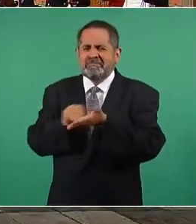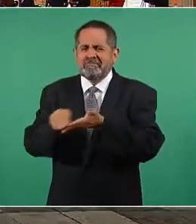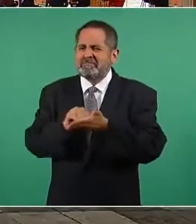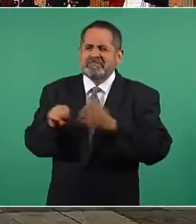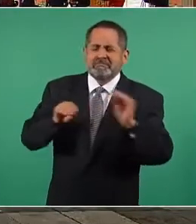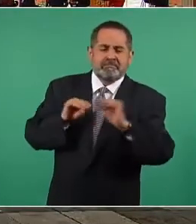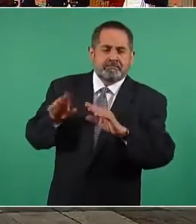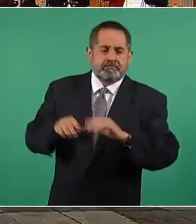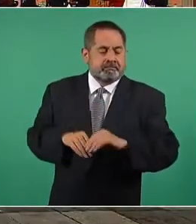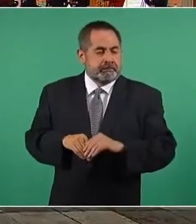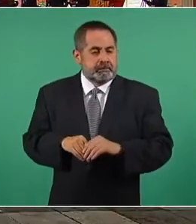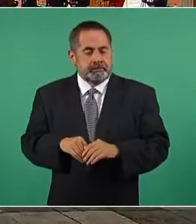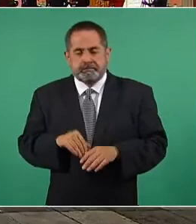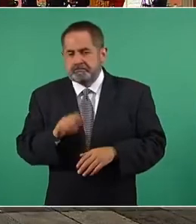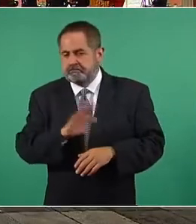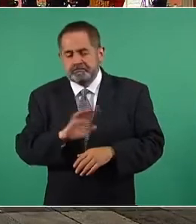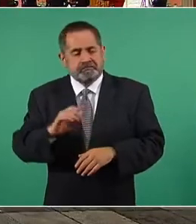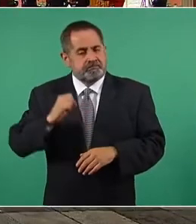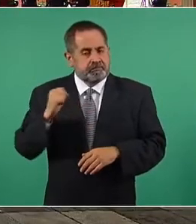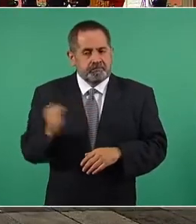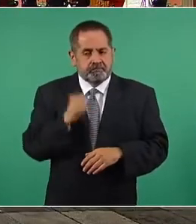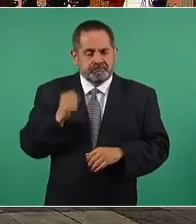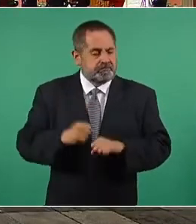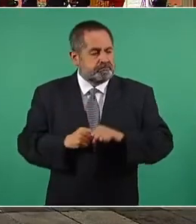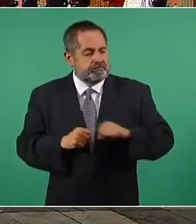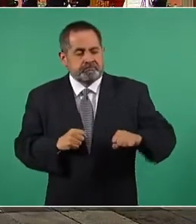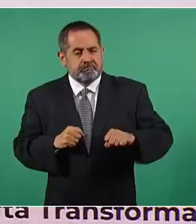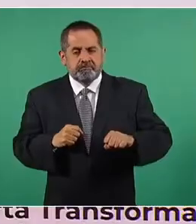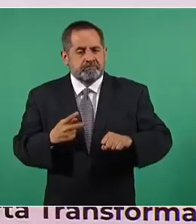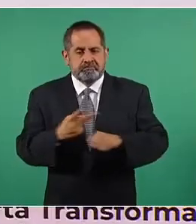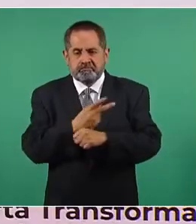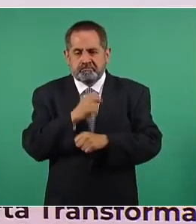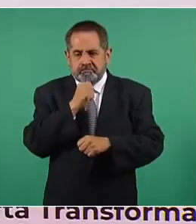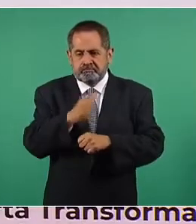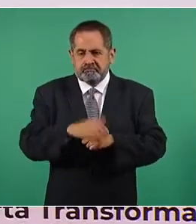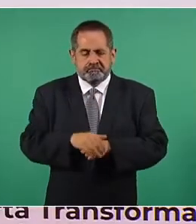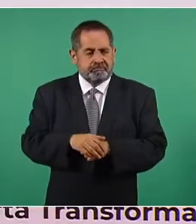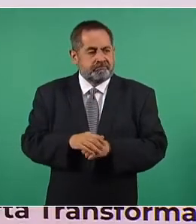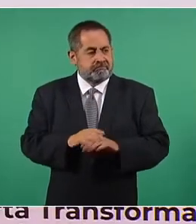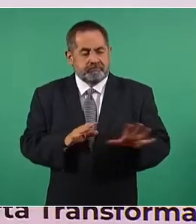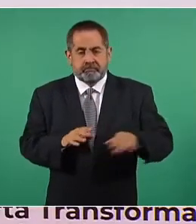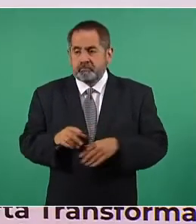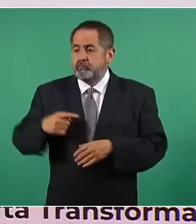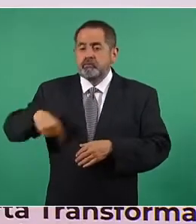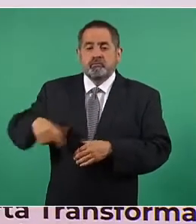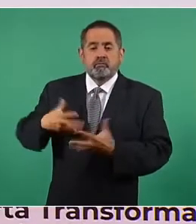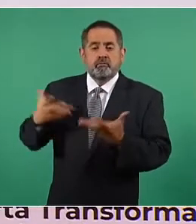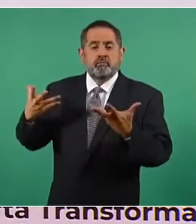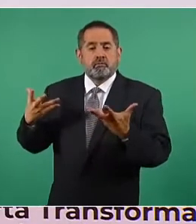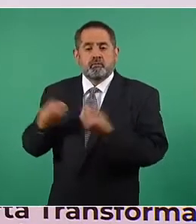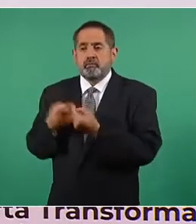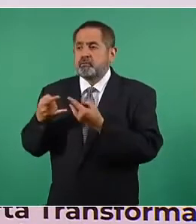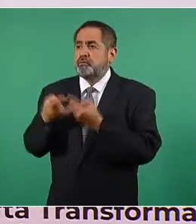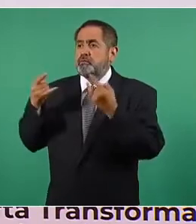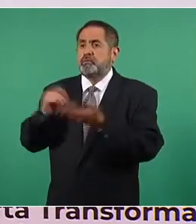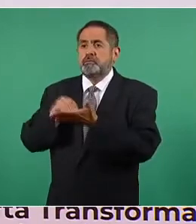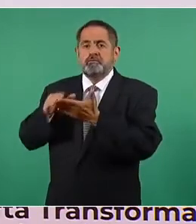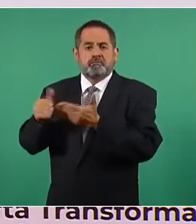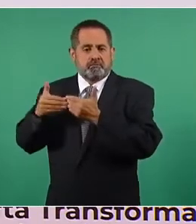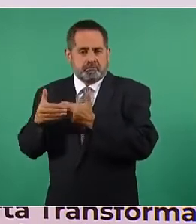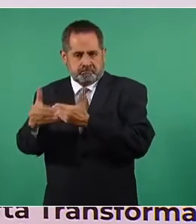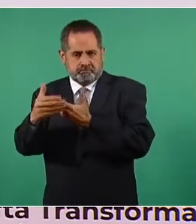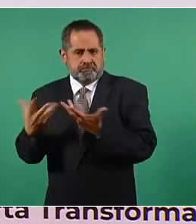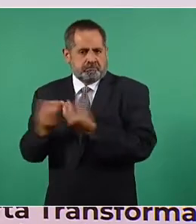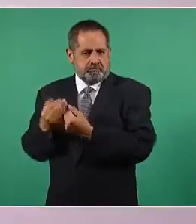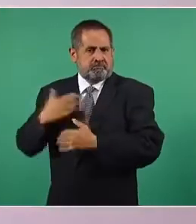no lograron su propósito. La Alianza Juntos Hacemos Historia que defiende